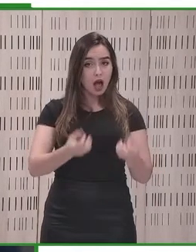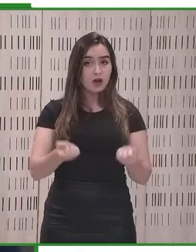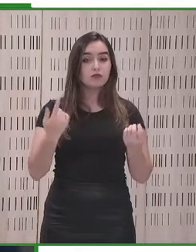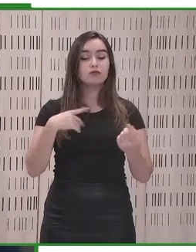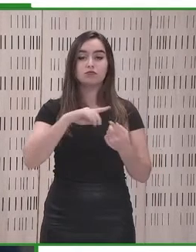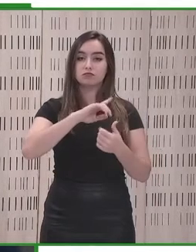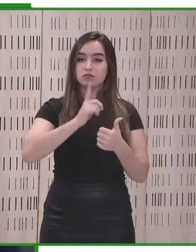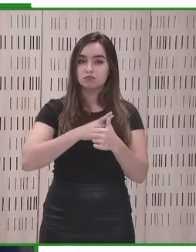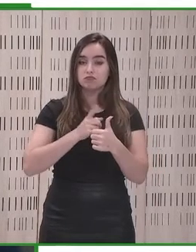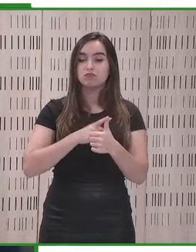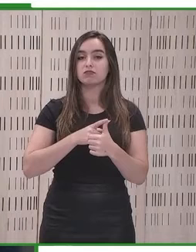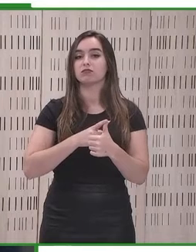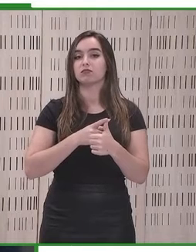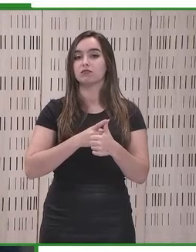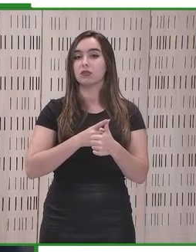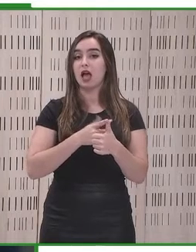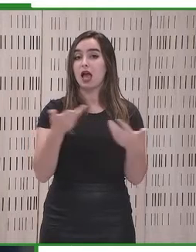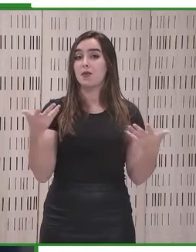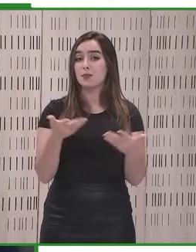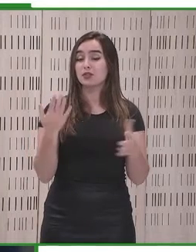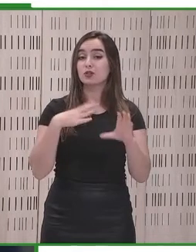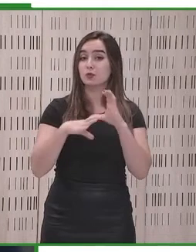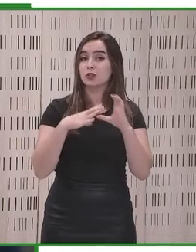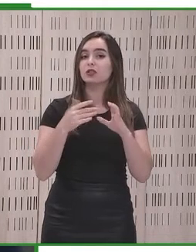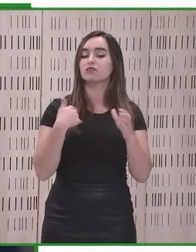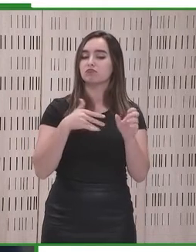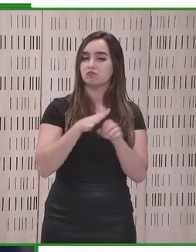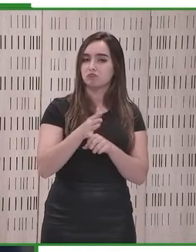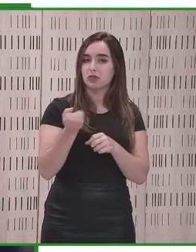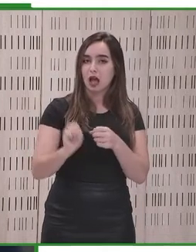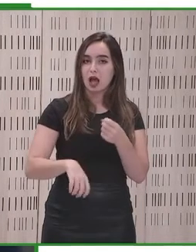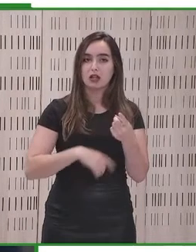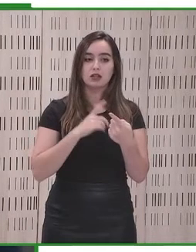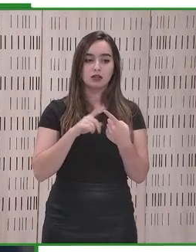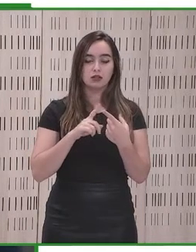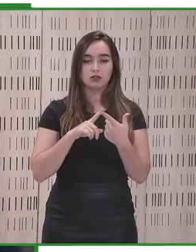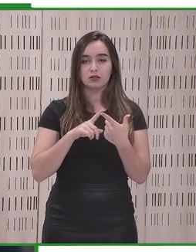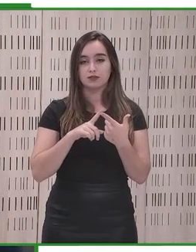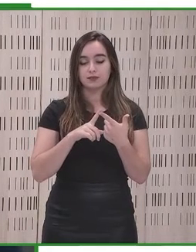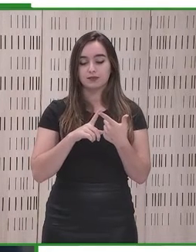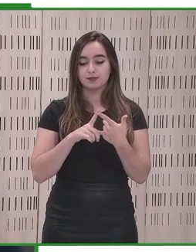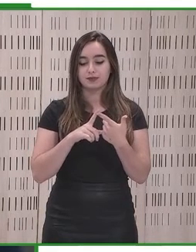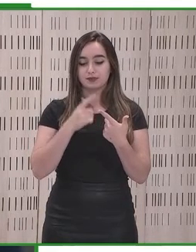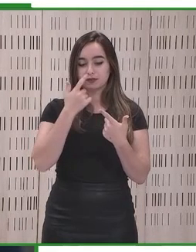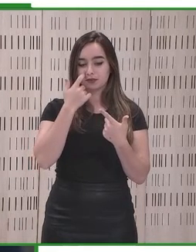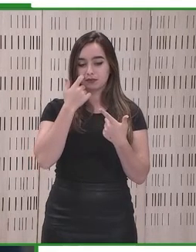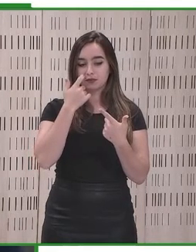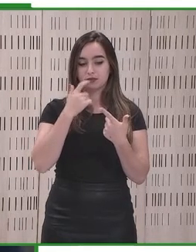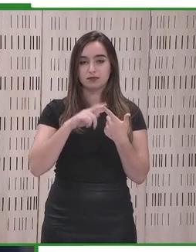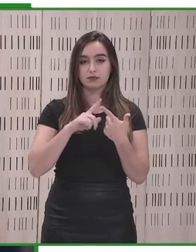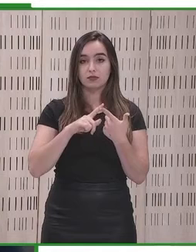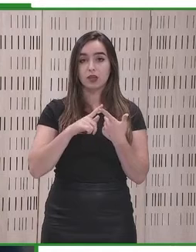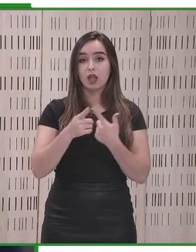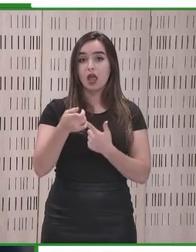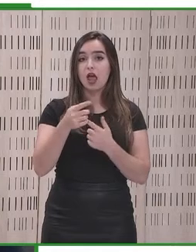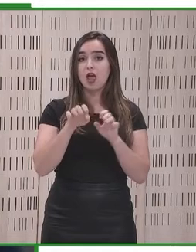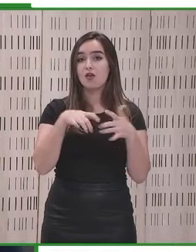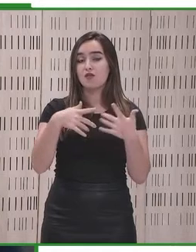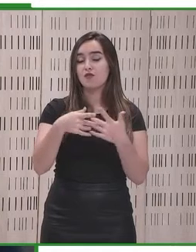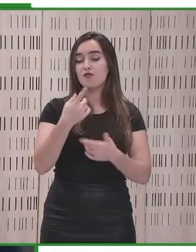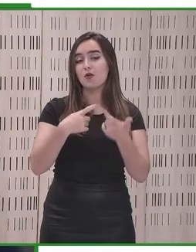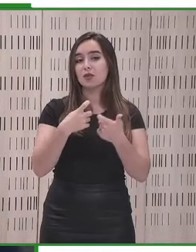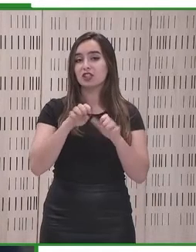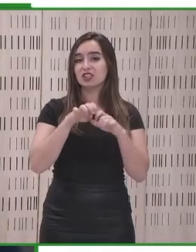Además, contamos con los estándares que regulan la accesibilidad a los